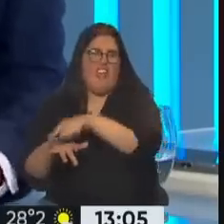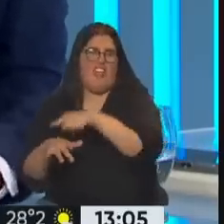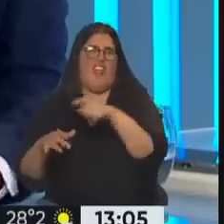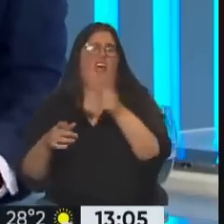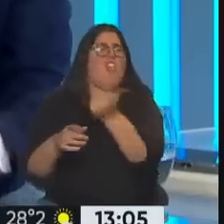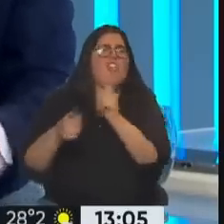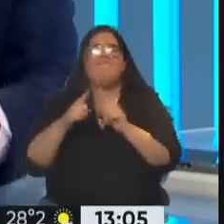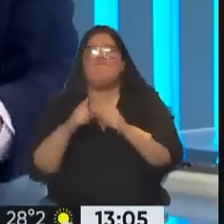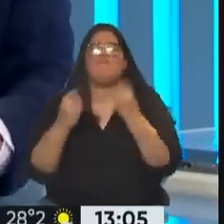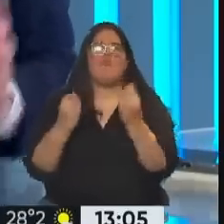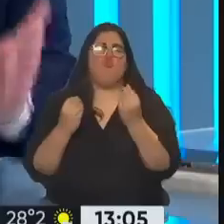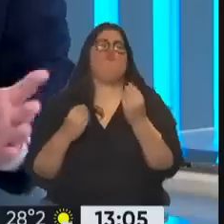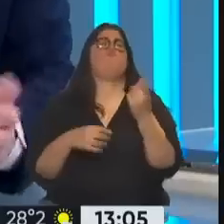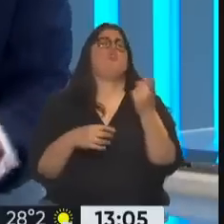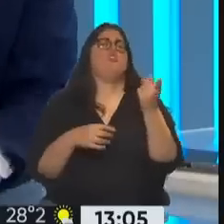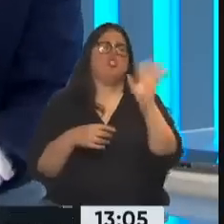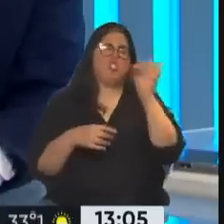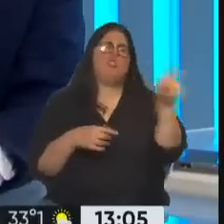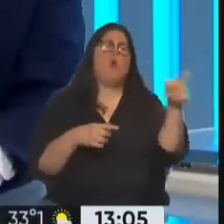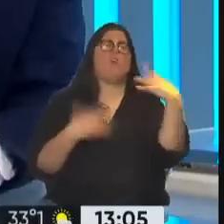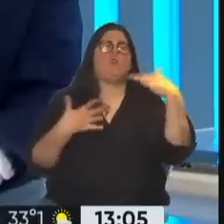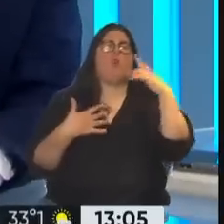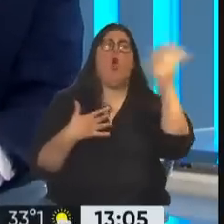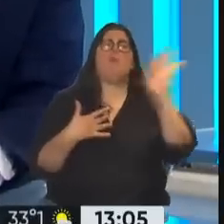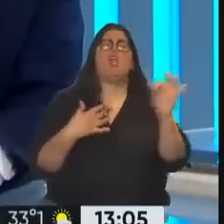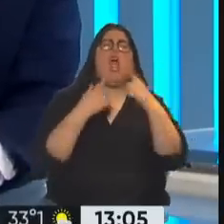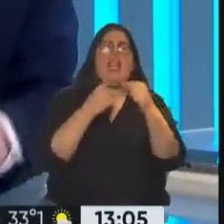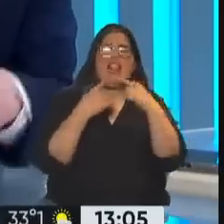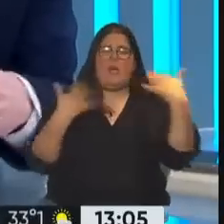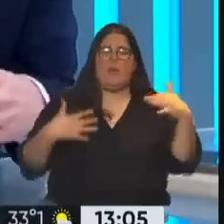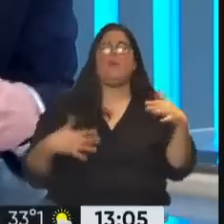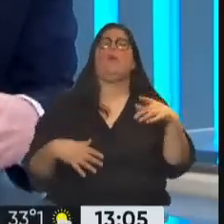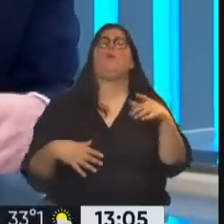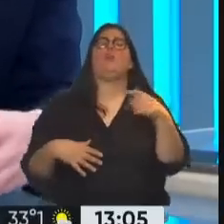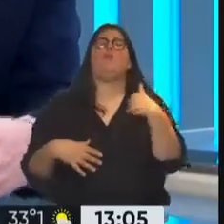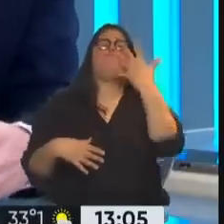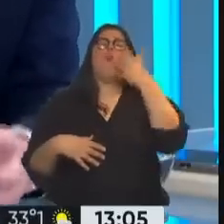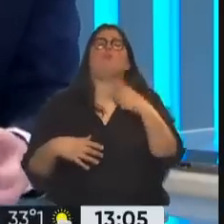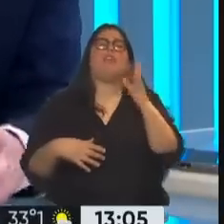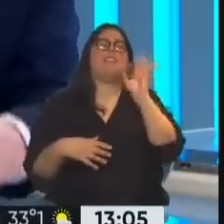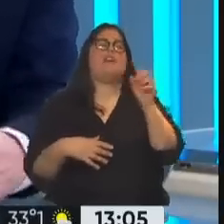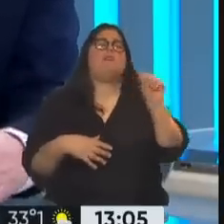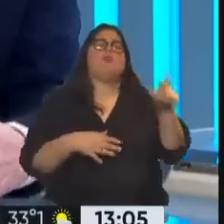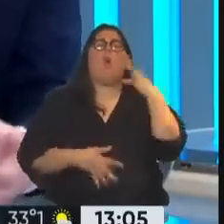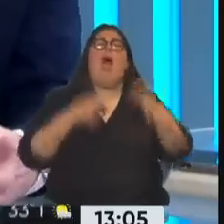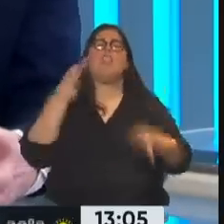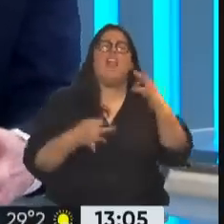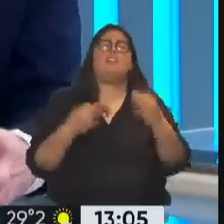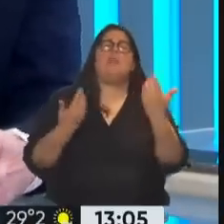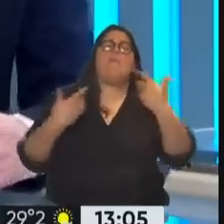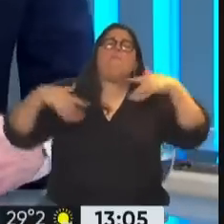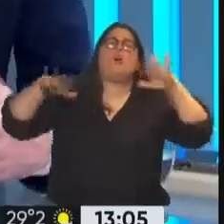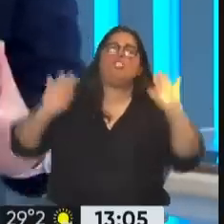Yo sé que usted tiene una postura crítica, pero para quienes nos miran en Argentina y en otros países del continente me gustaría conocer su análisis de esas posibles